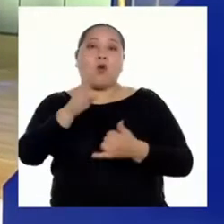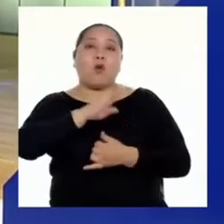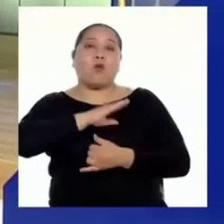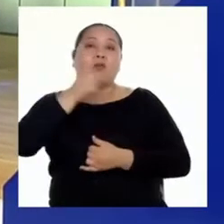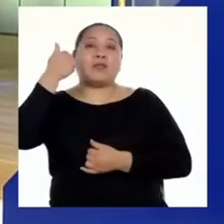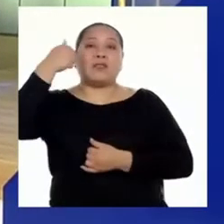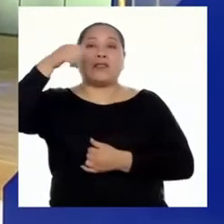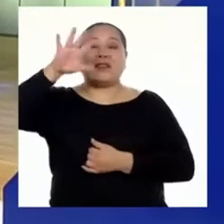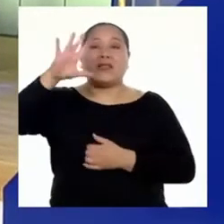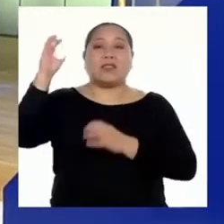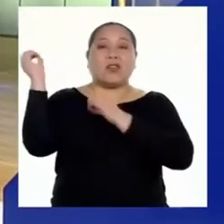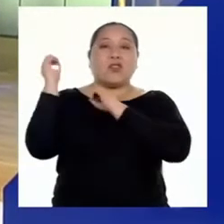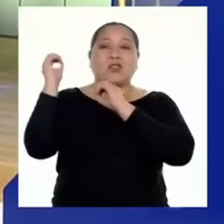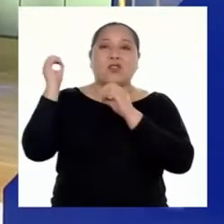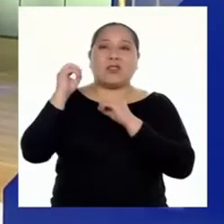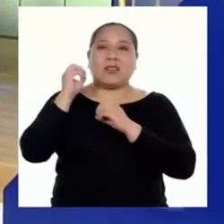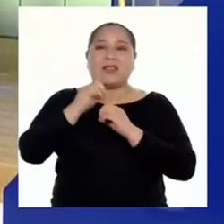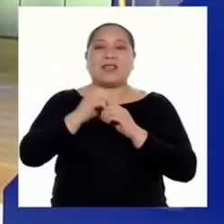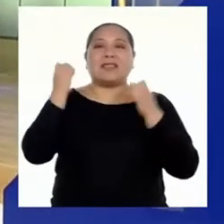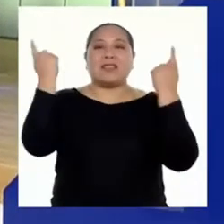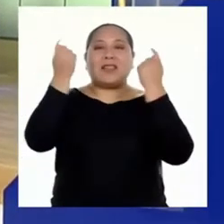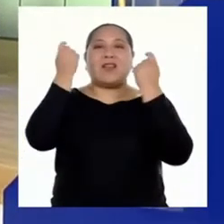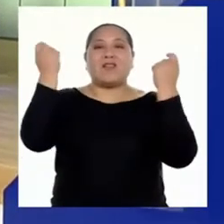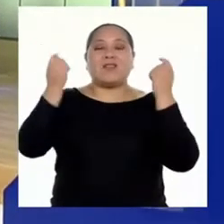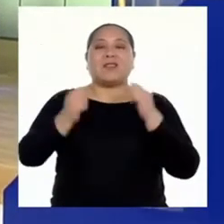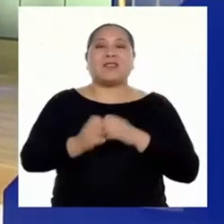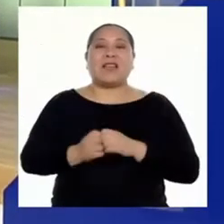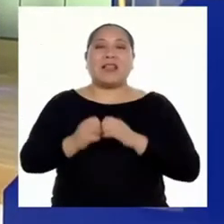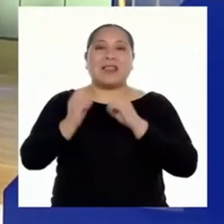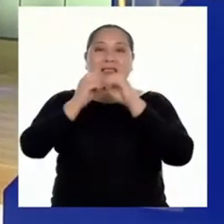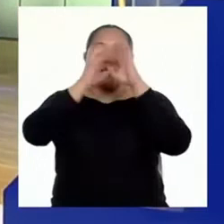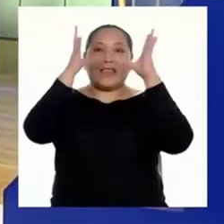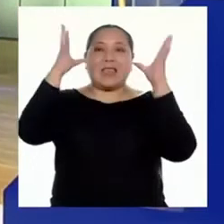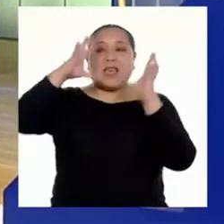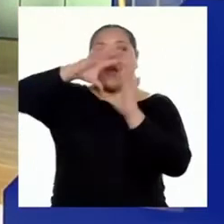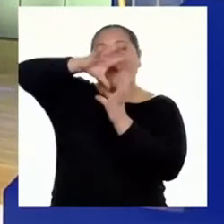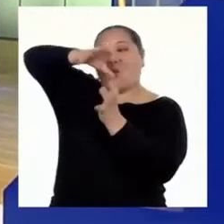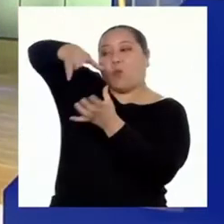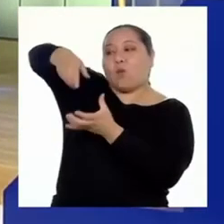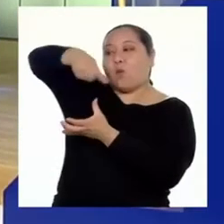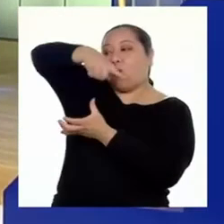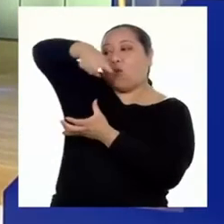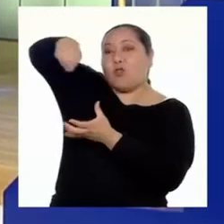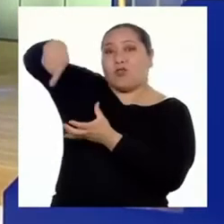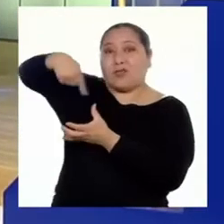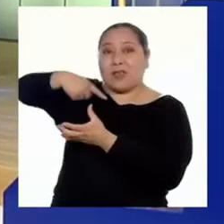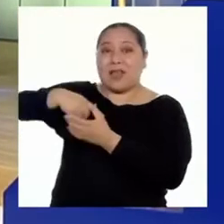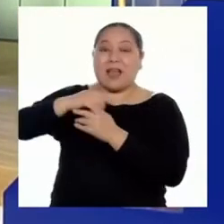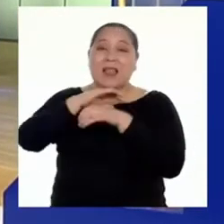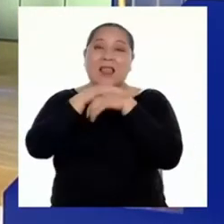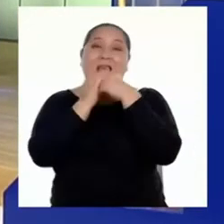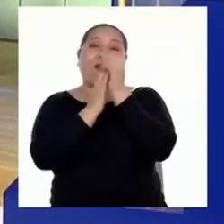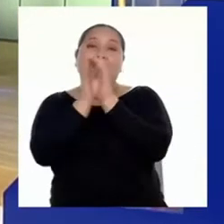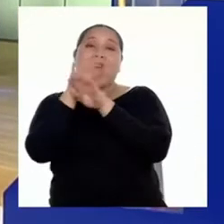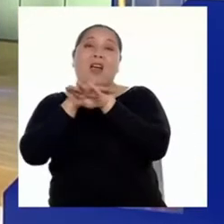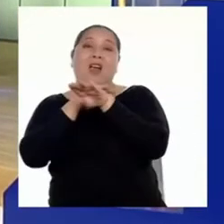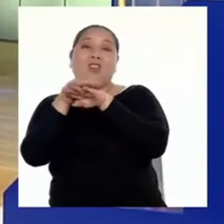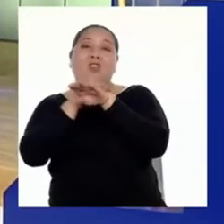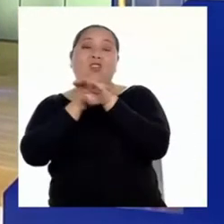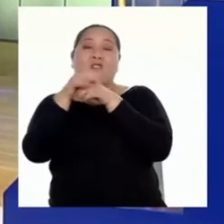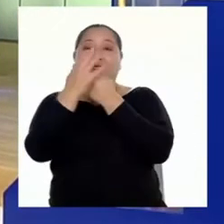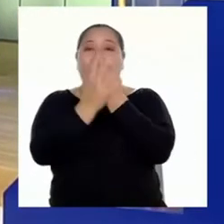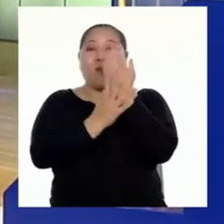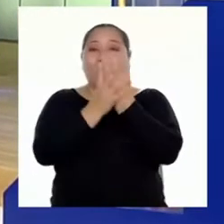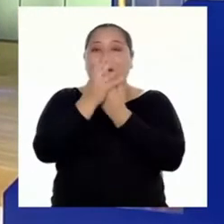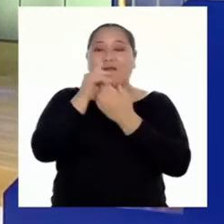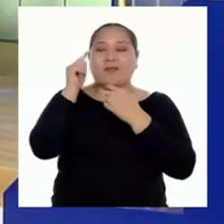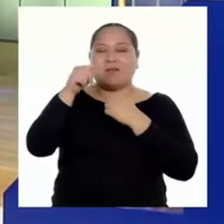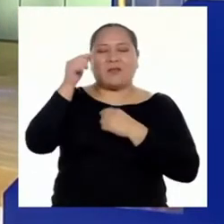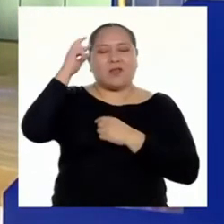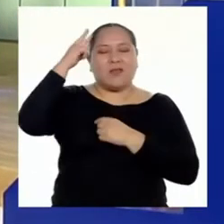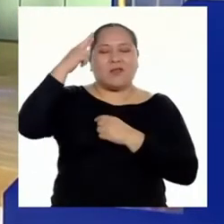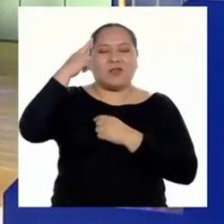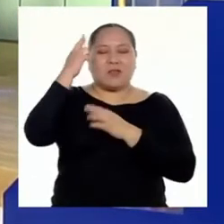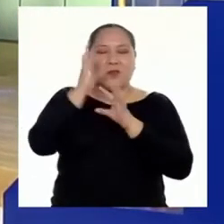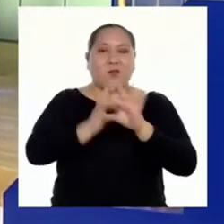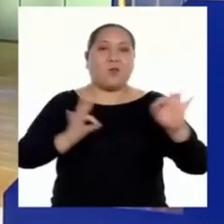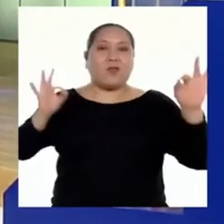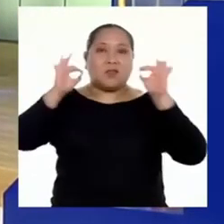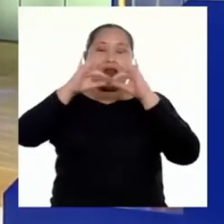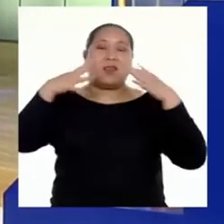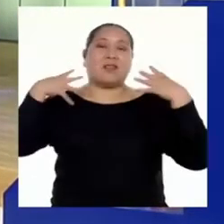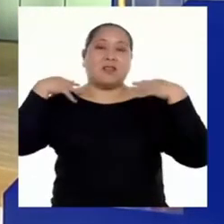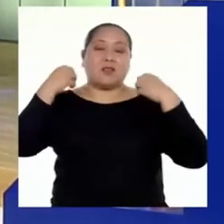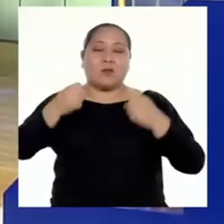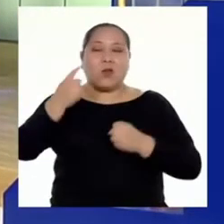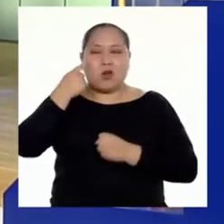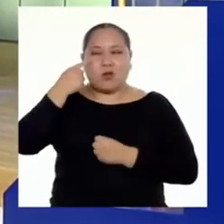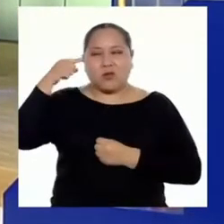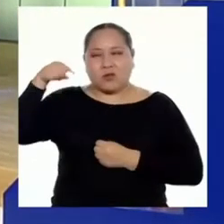octubre celebramos el Día Mundial de Lavado de Manos para reflexionar sobre su importancia en nuestra salud. Pero para conocer